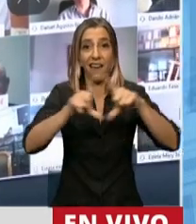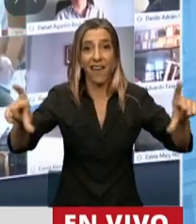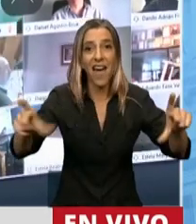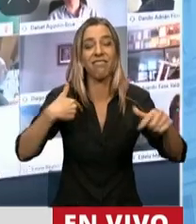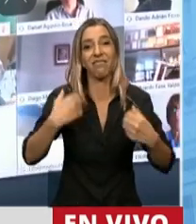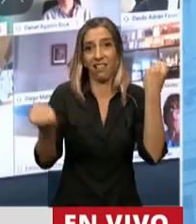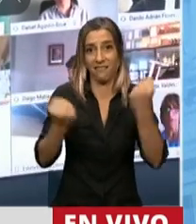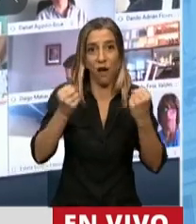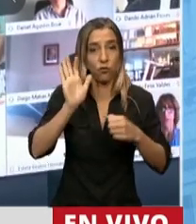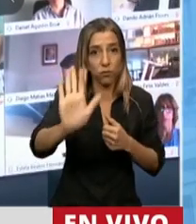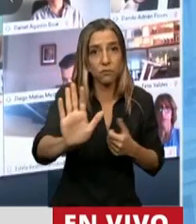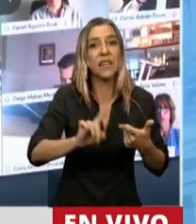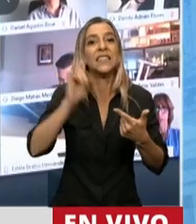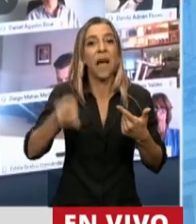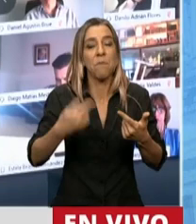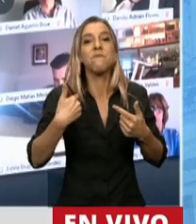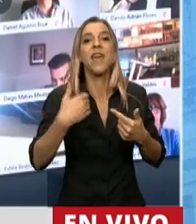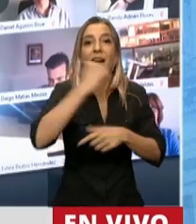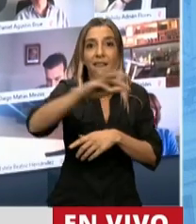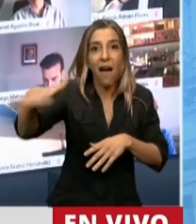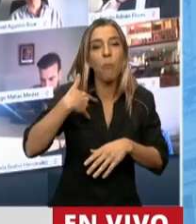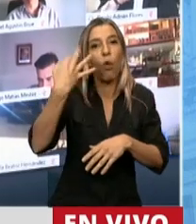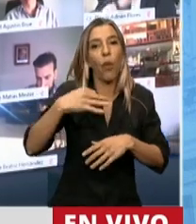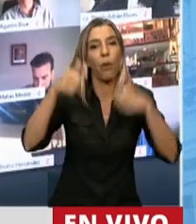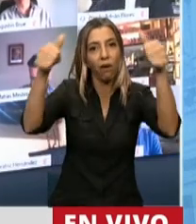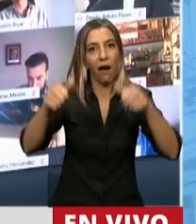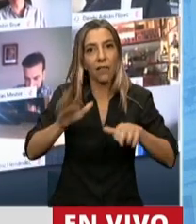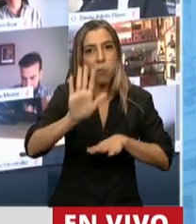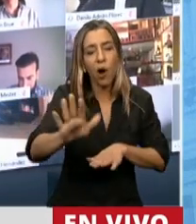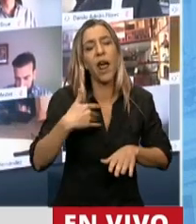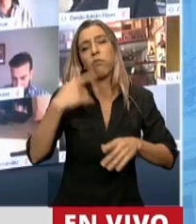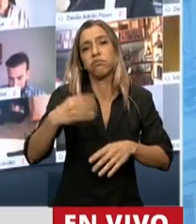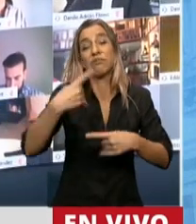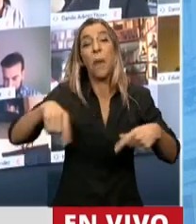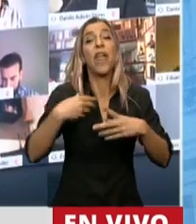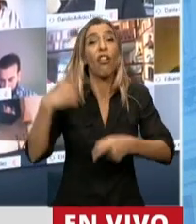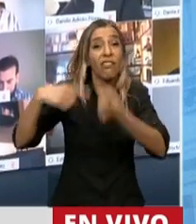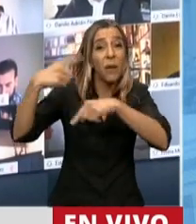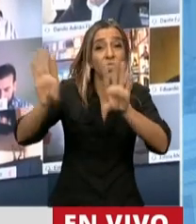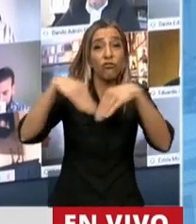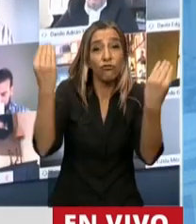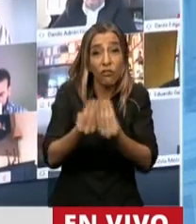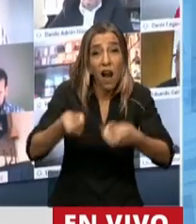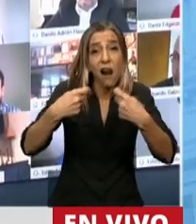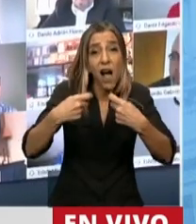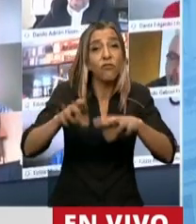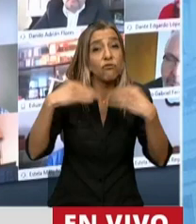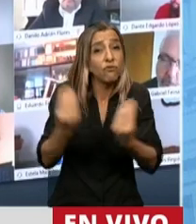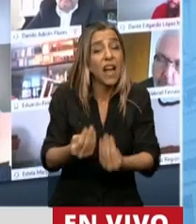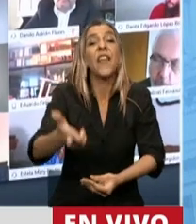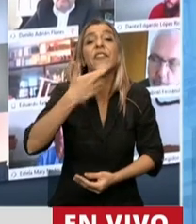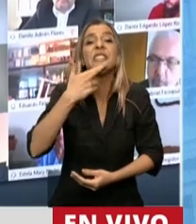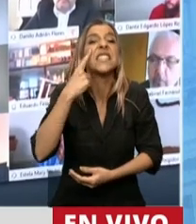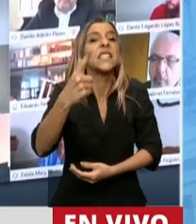de aislamiento en la tranquera del campo. Este trámite implica 10 días y cuesta 17 mil pesos. Y lo peor es que todas estas medidas